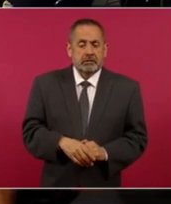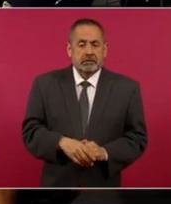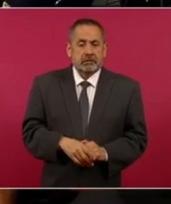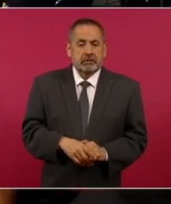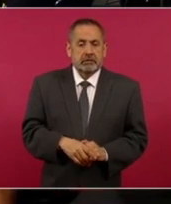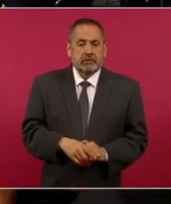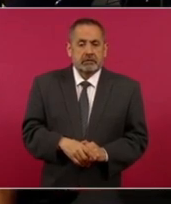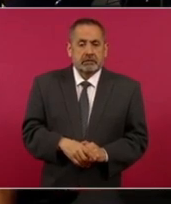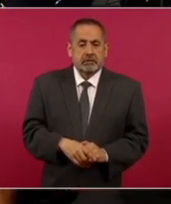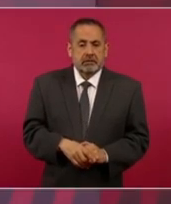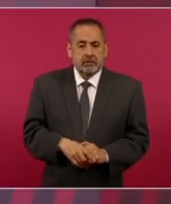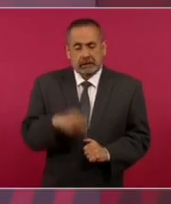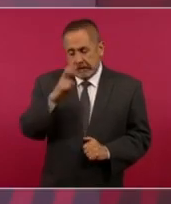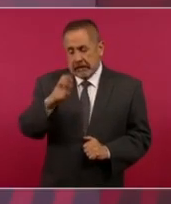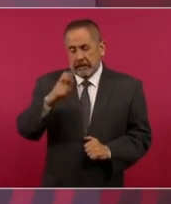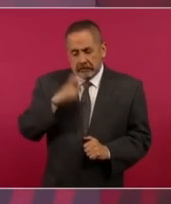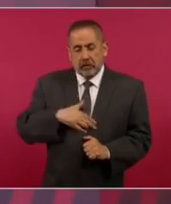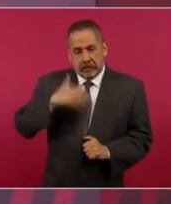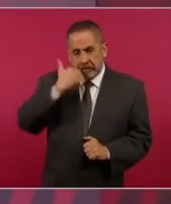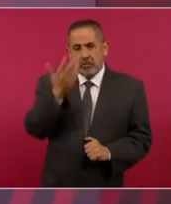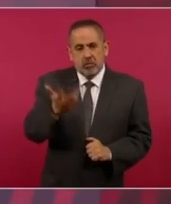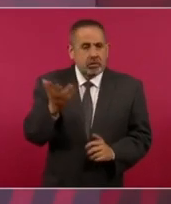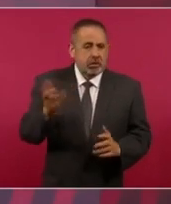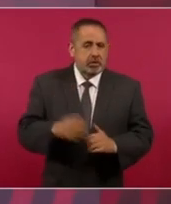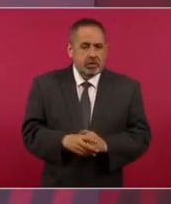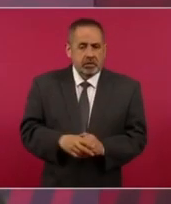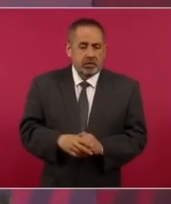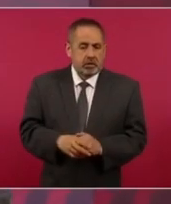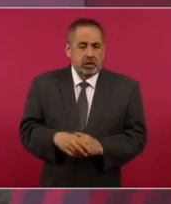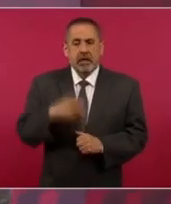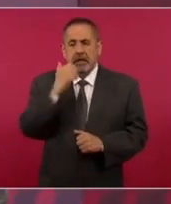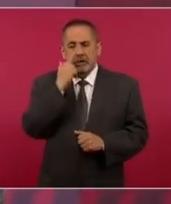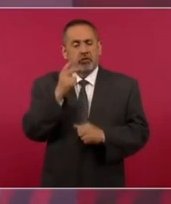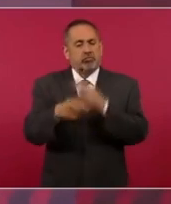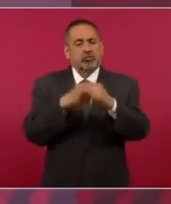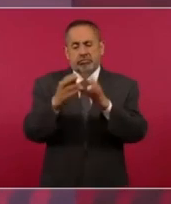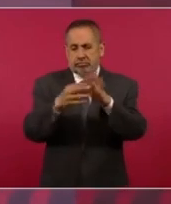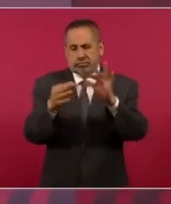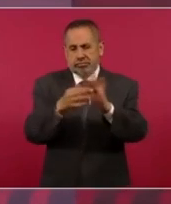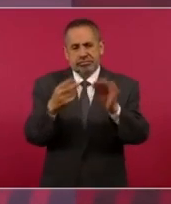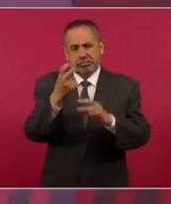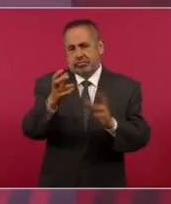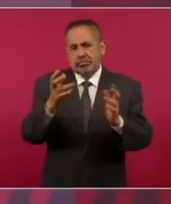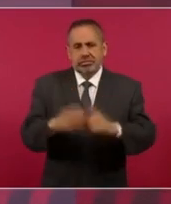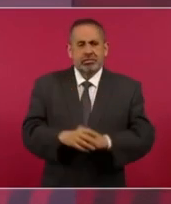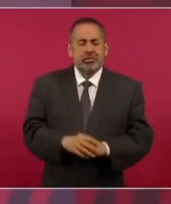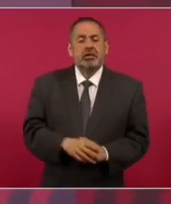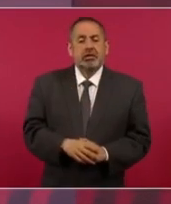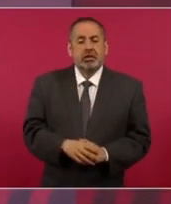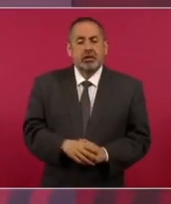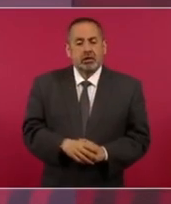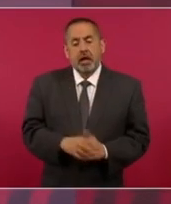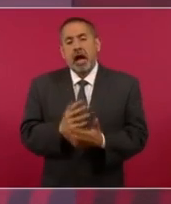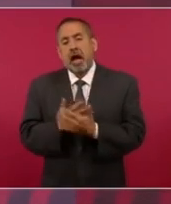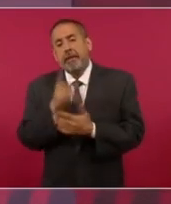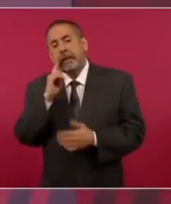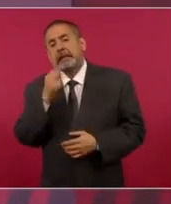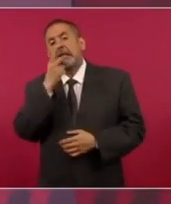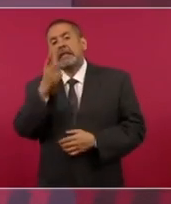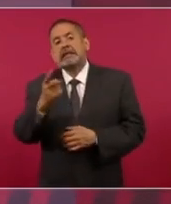Eso es lo que queremos, esa es la explicación que estamos esperando.